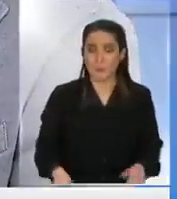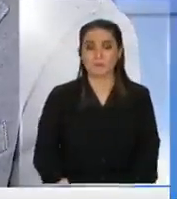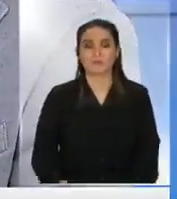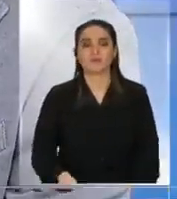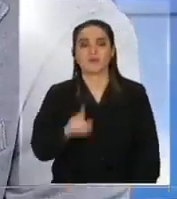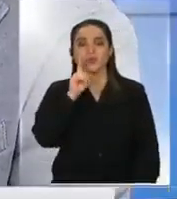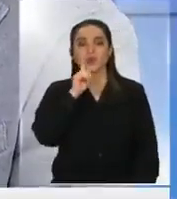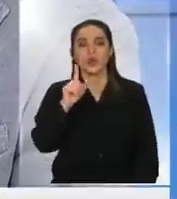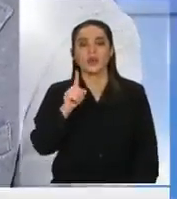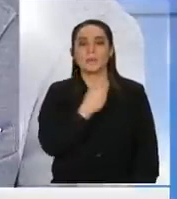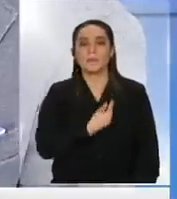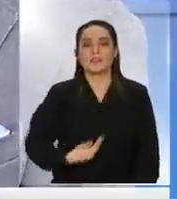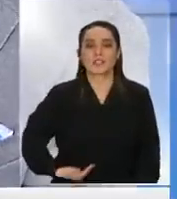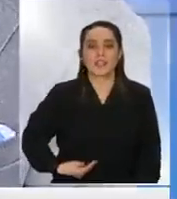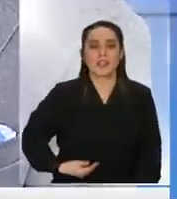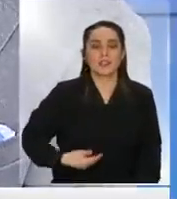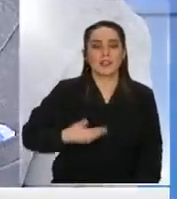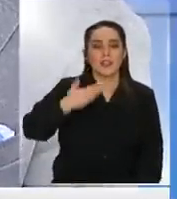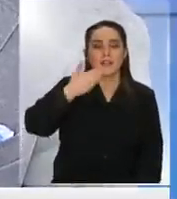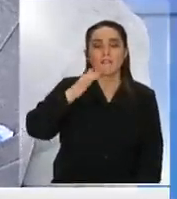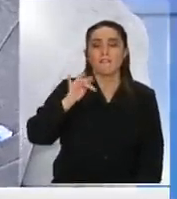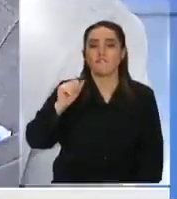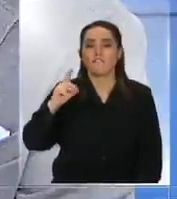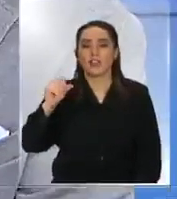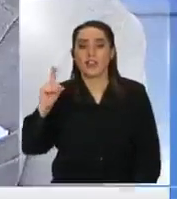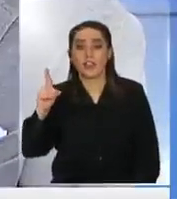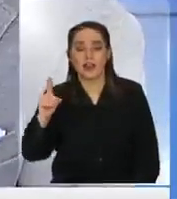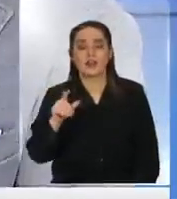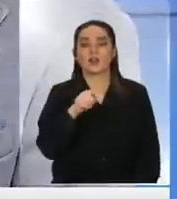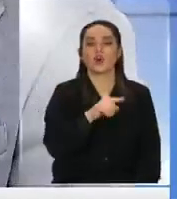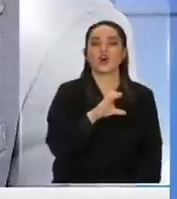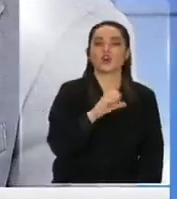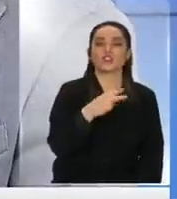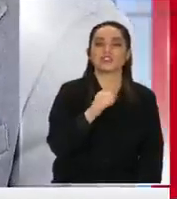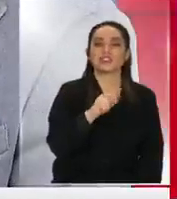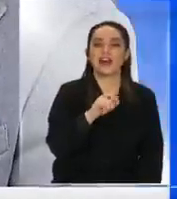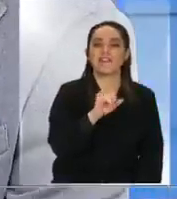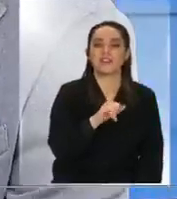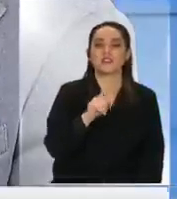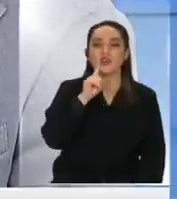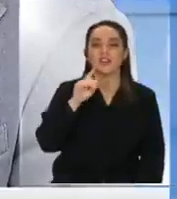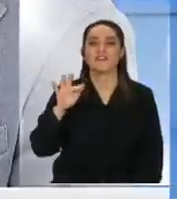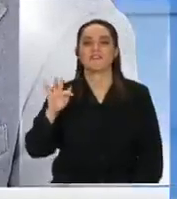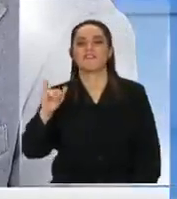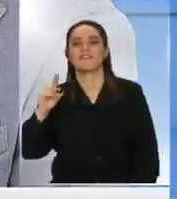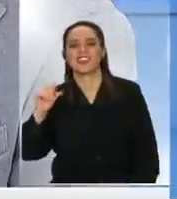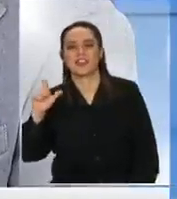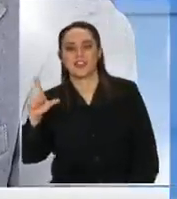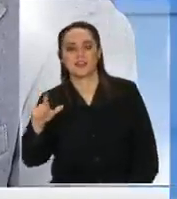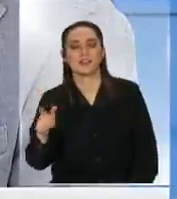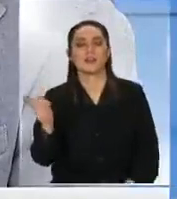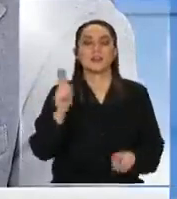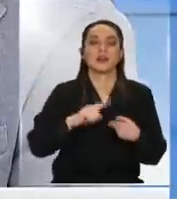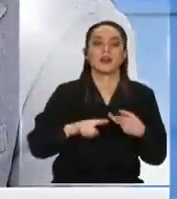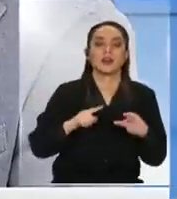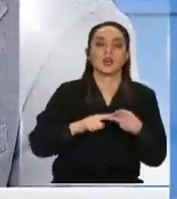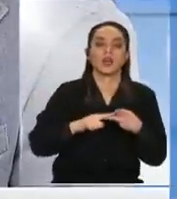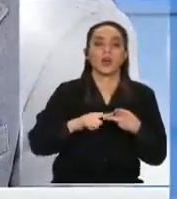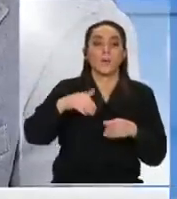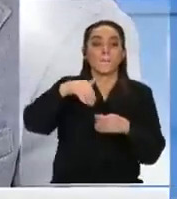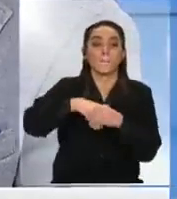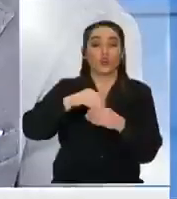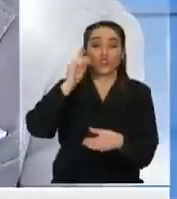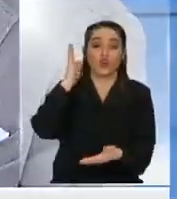con Fidel sin duda sin duda sin duda ¿voto obligatorio o voto voluntario? esto es más complejo no puedo dar respuesta corta